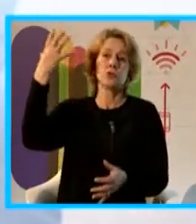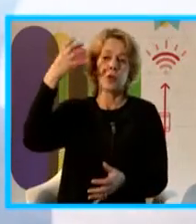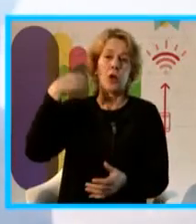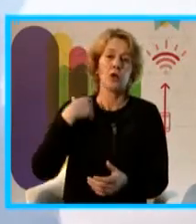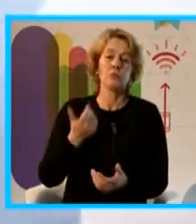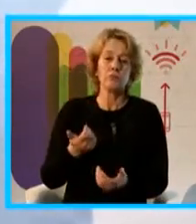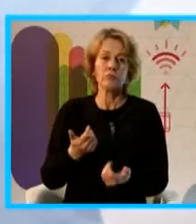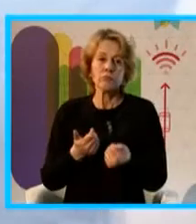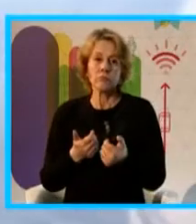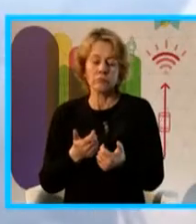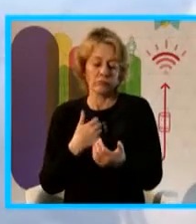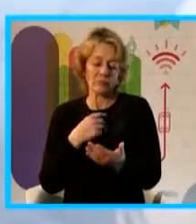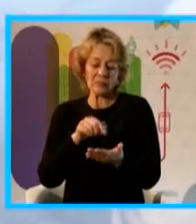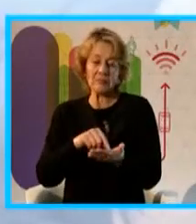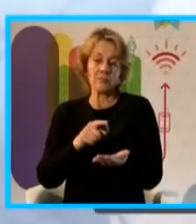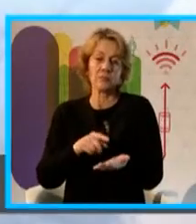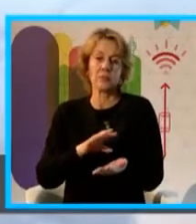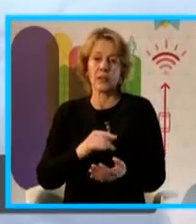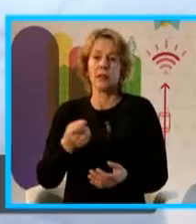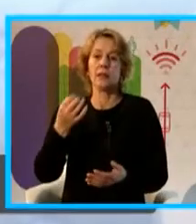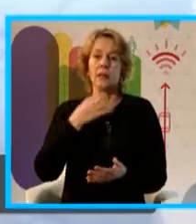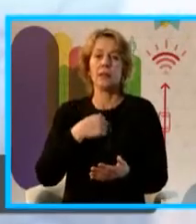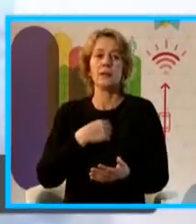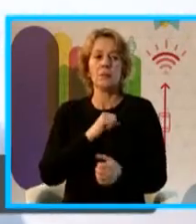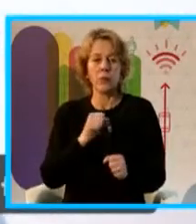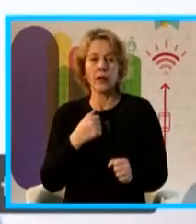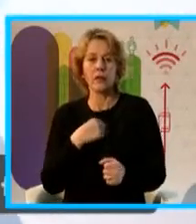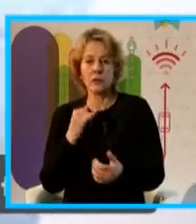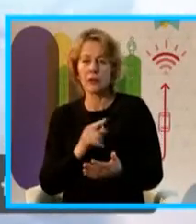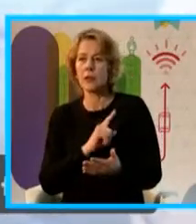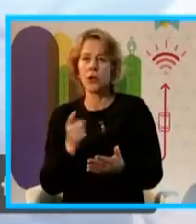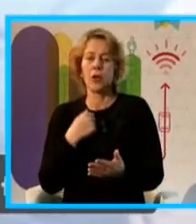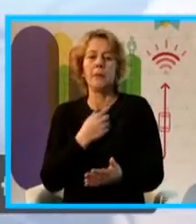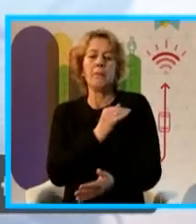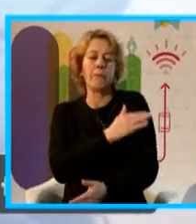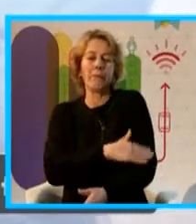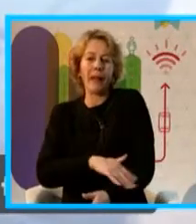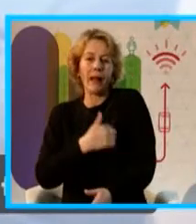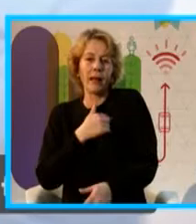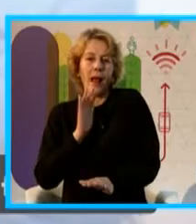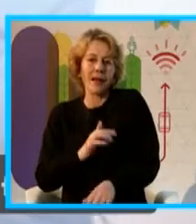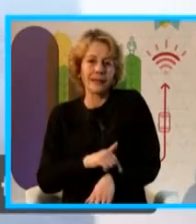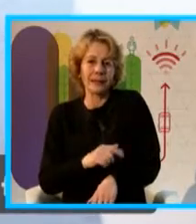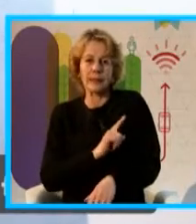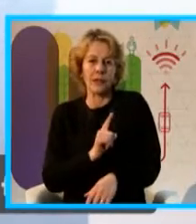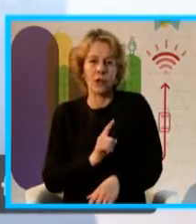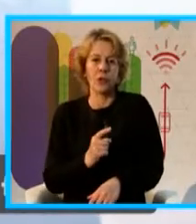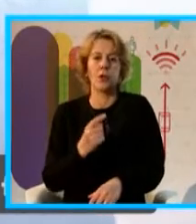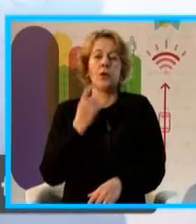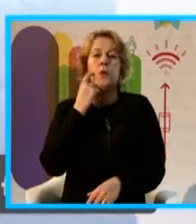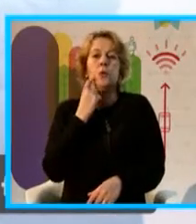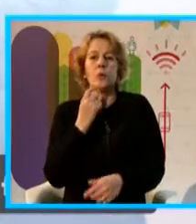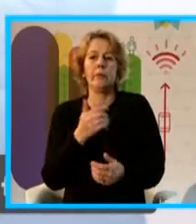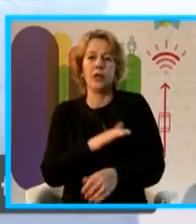saber cuántos minutos si en ese momento conviene que se exponga o no, qué tipo de factor solar tendría que usar para poder exponerse,